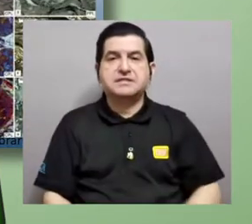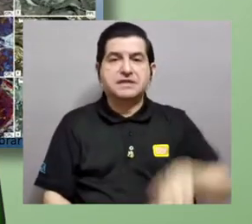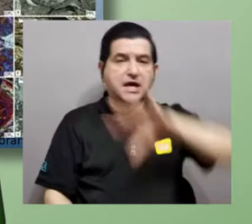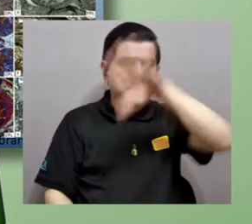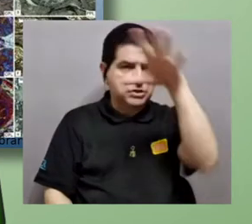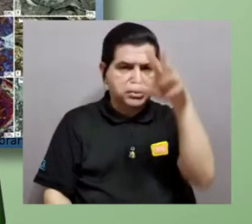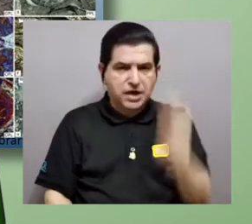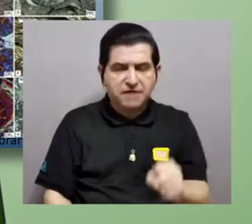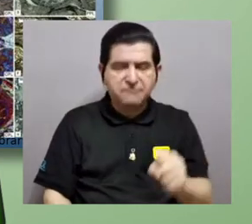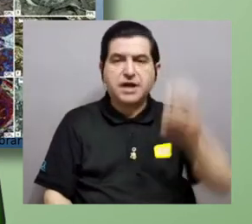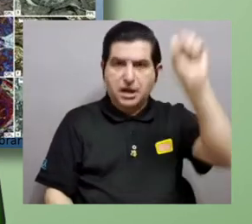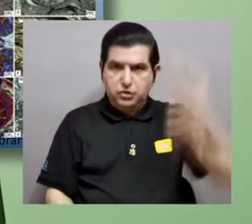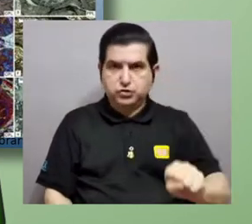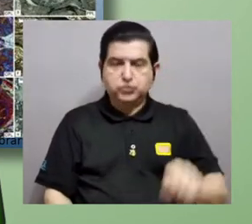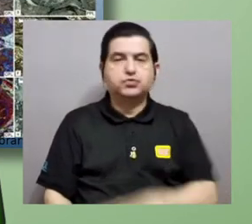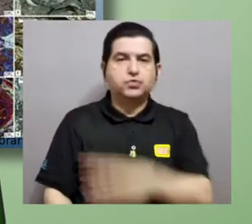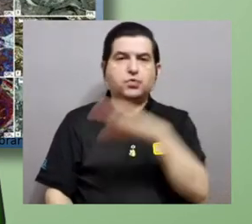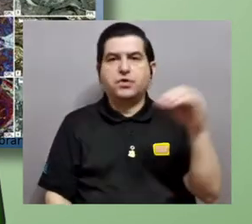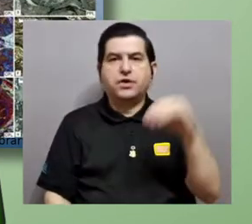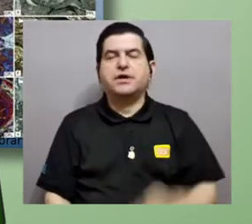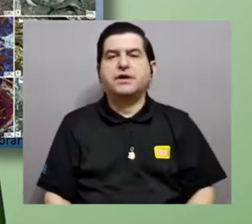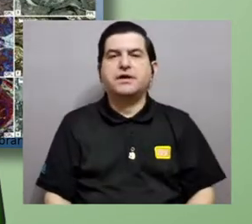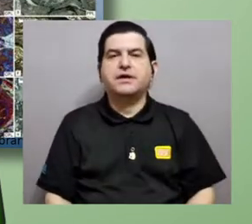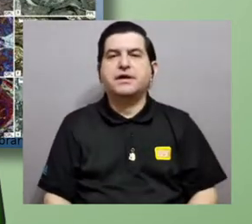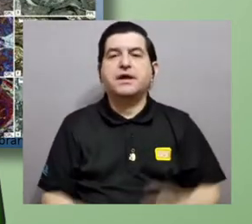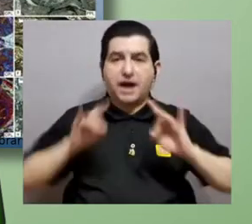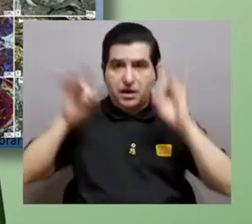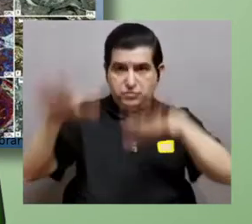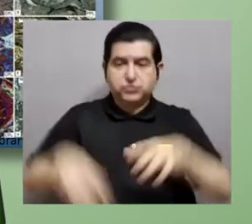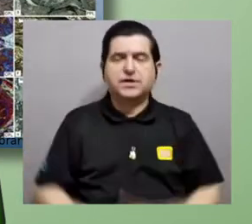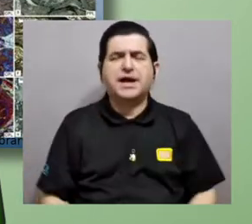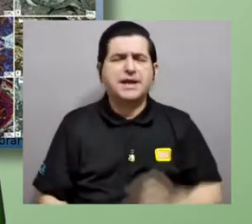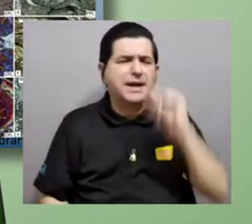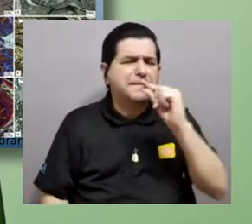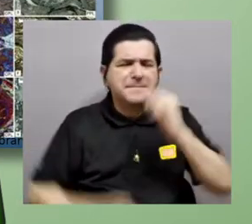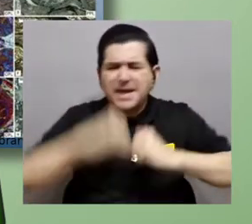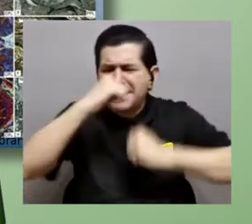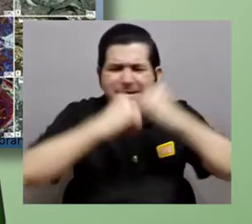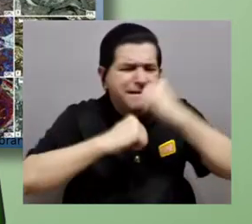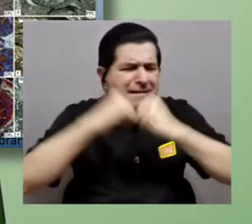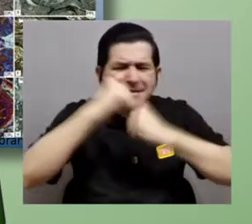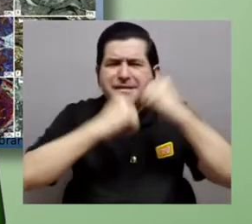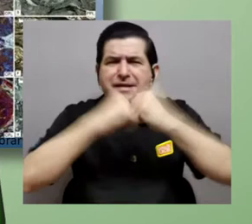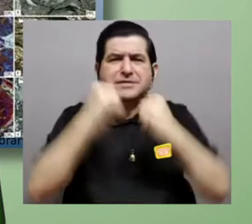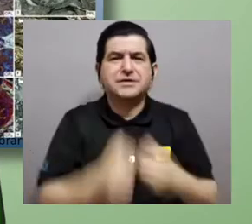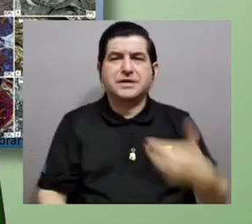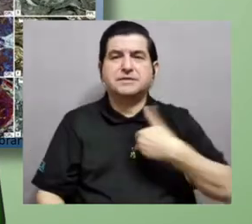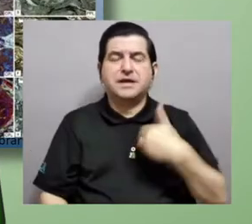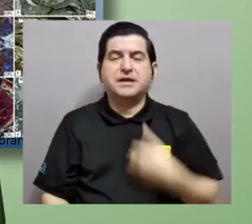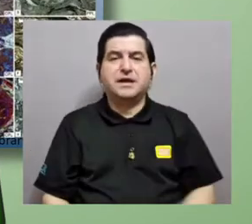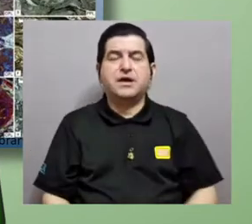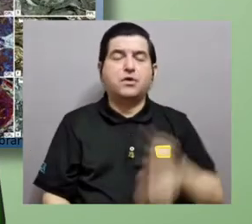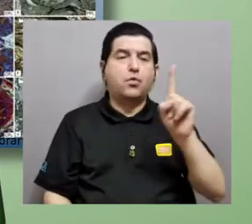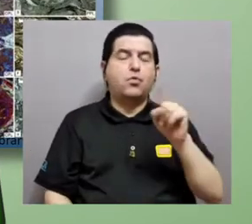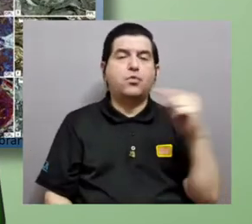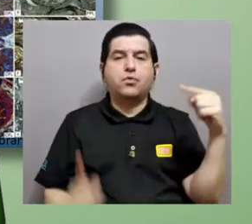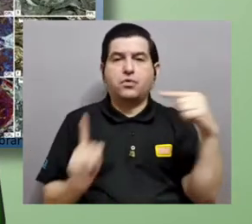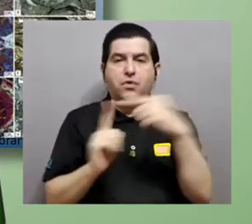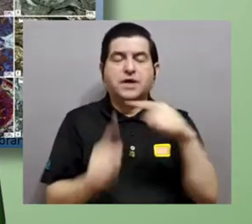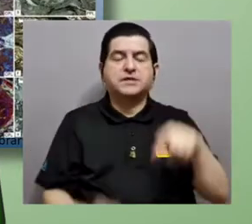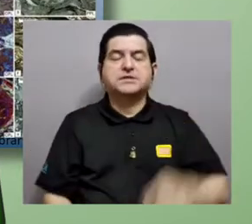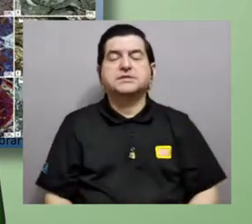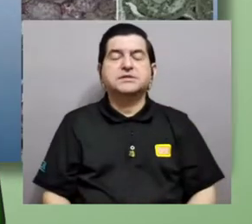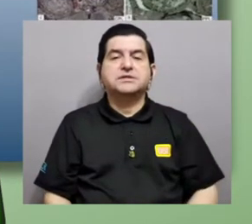Sudáfrica y en Australia. Todos son procariotas. Son microestructuras con tamaños muy pequeños, entre 1 y 20 micrómetros.